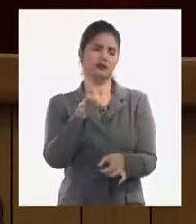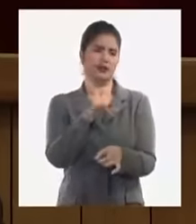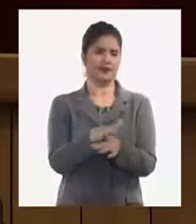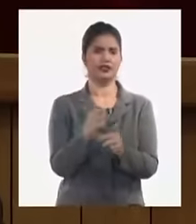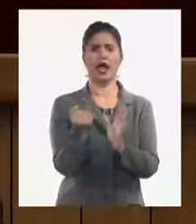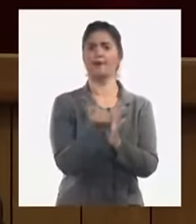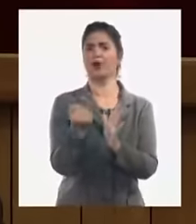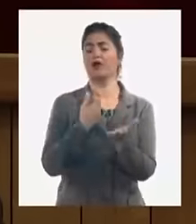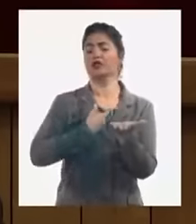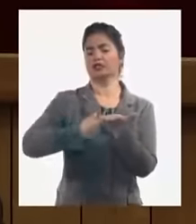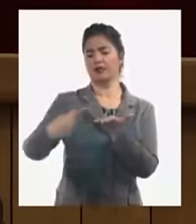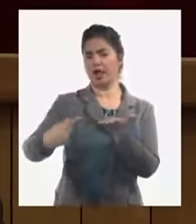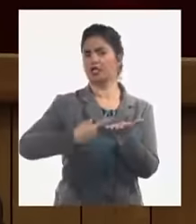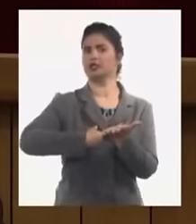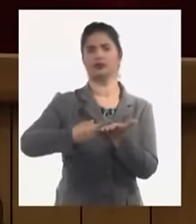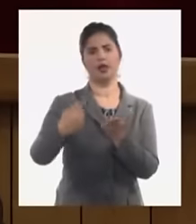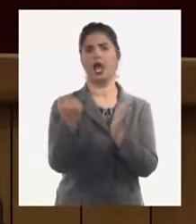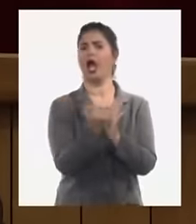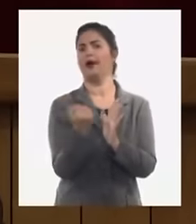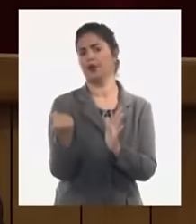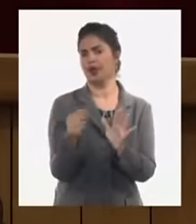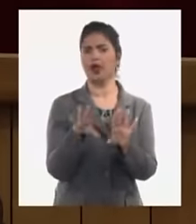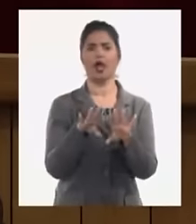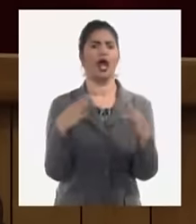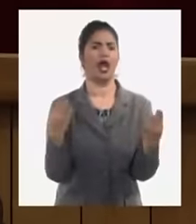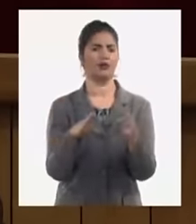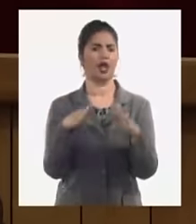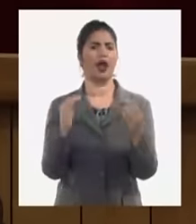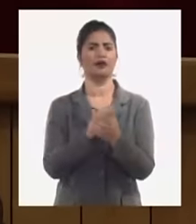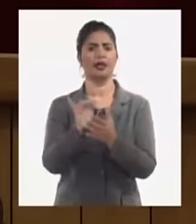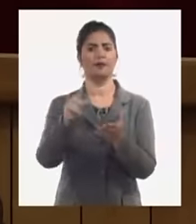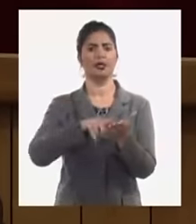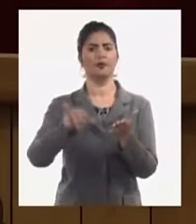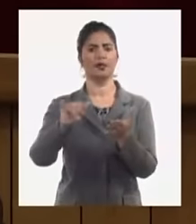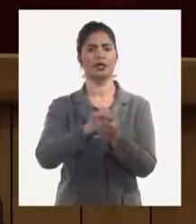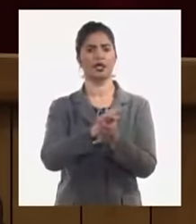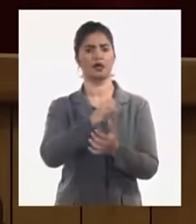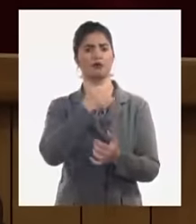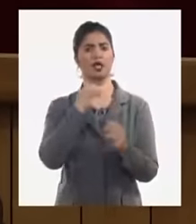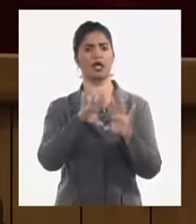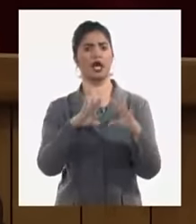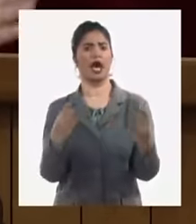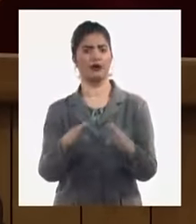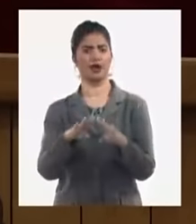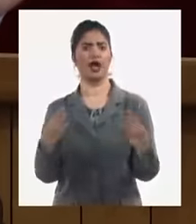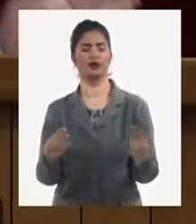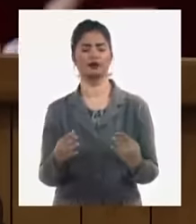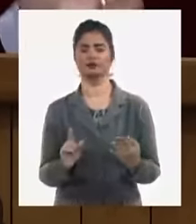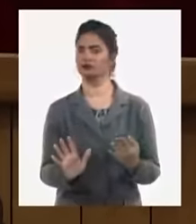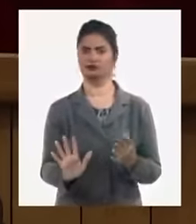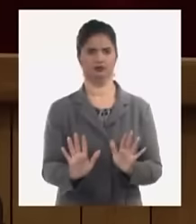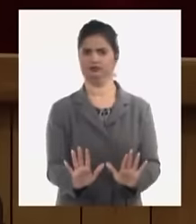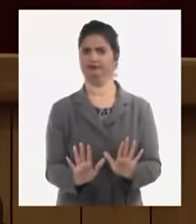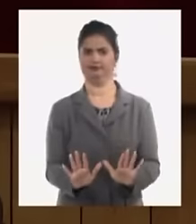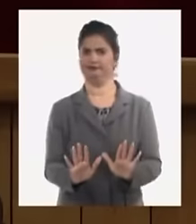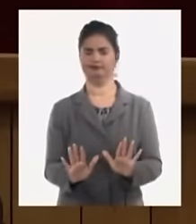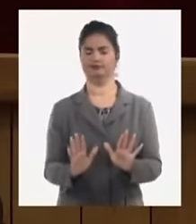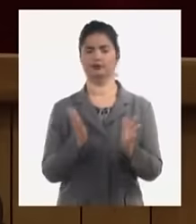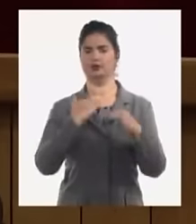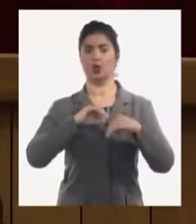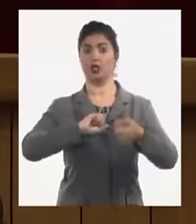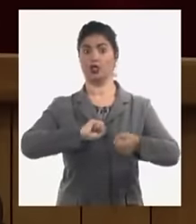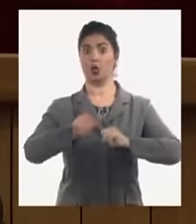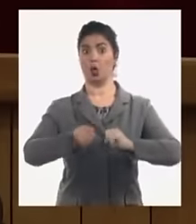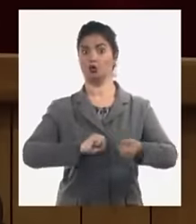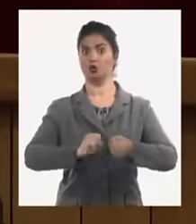aprobar semanalmente una cantidad de MIPIME por encima de la capacidad que teníamos para controlar y conducir ese